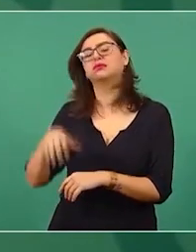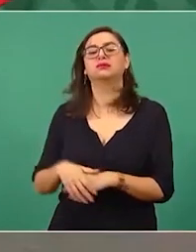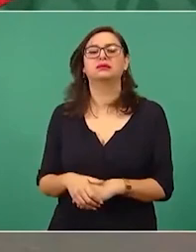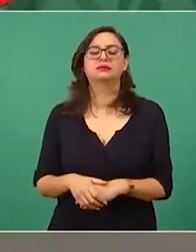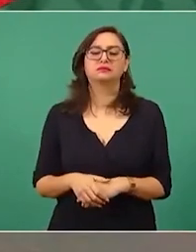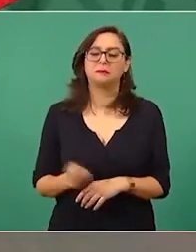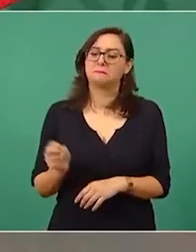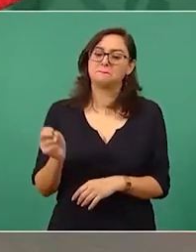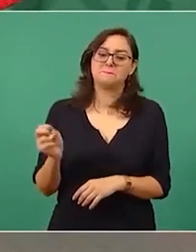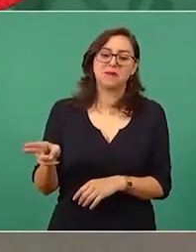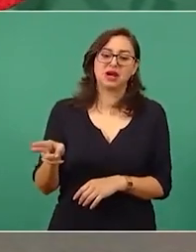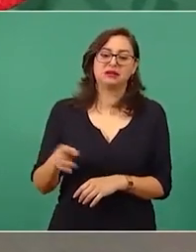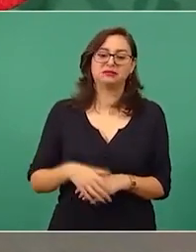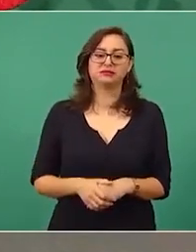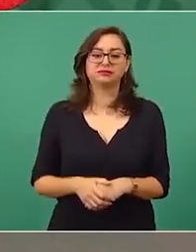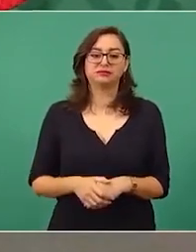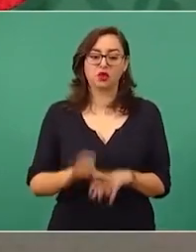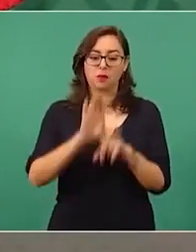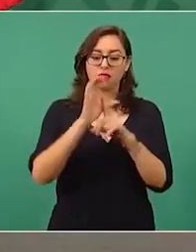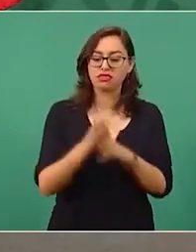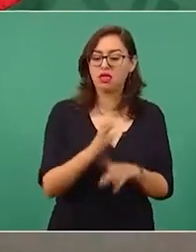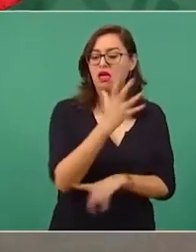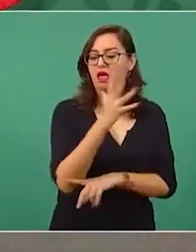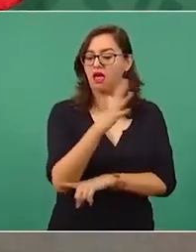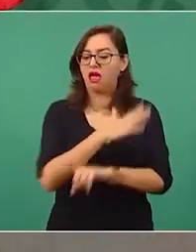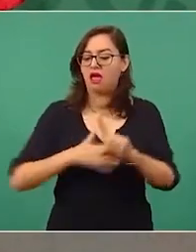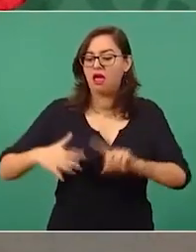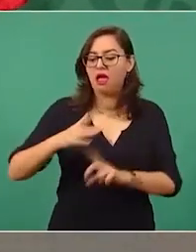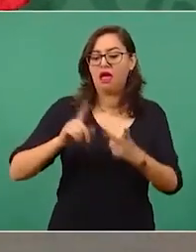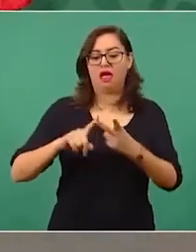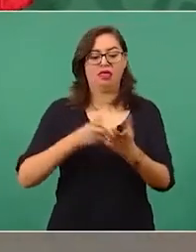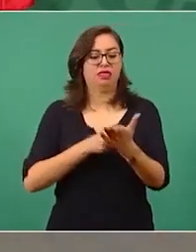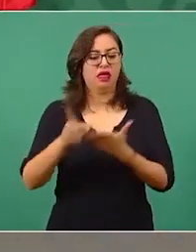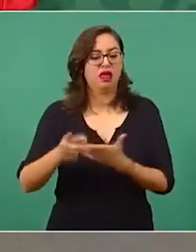medio ambiente derechos humanos